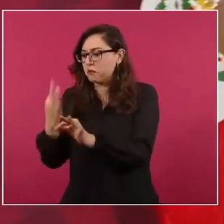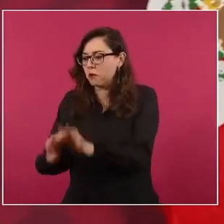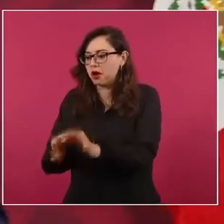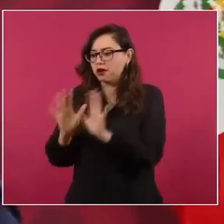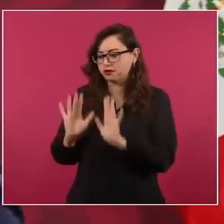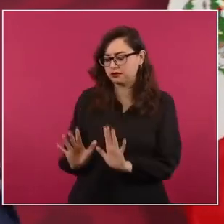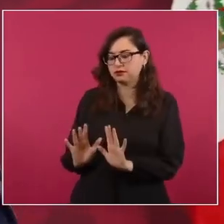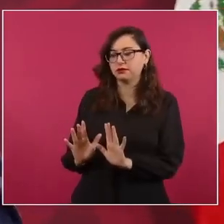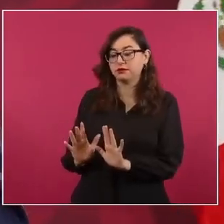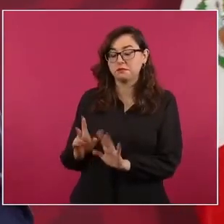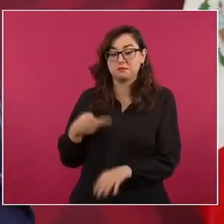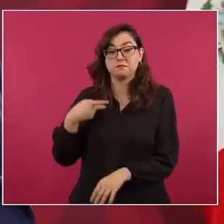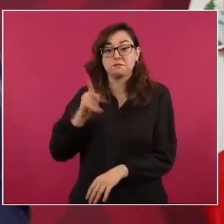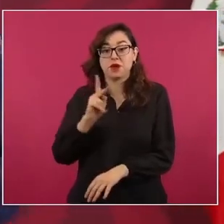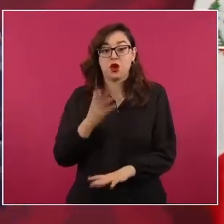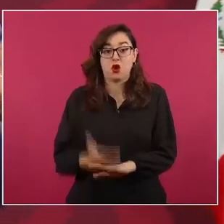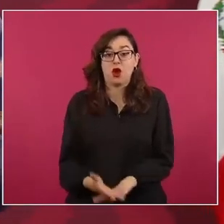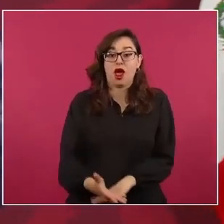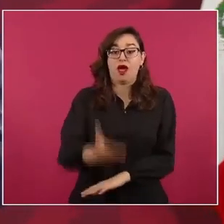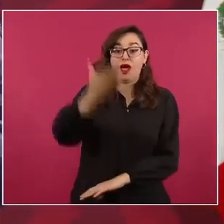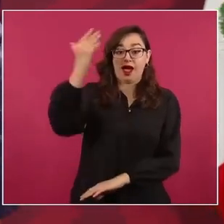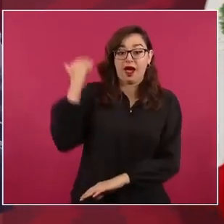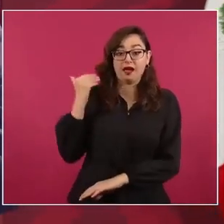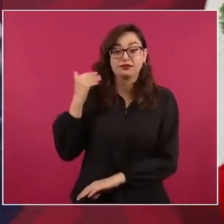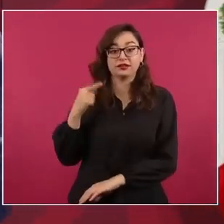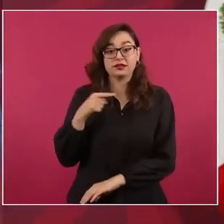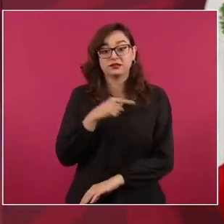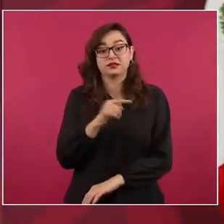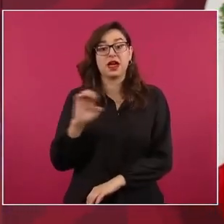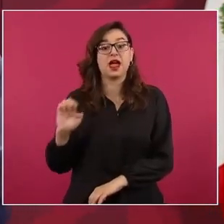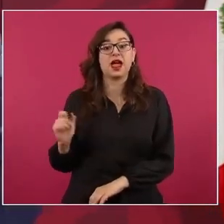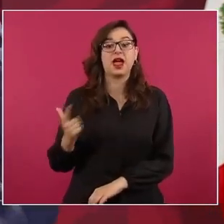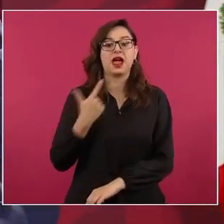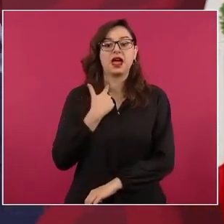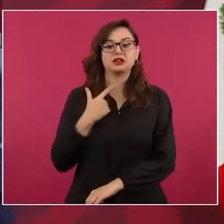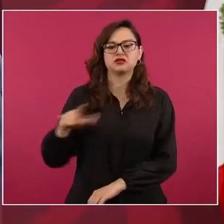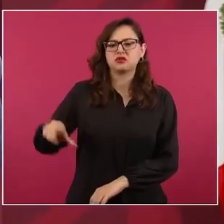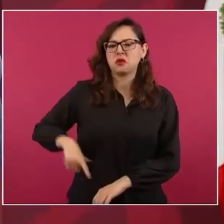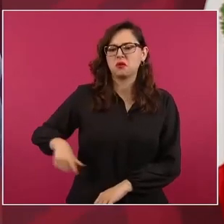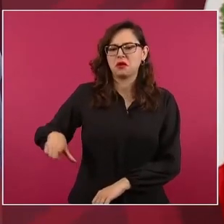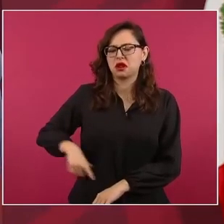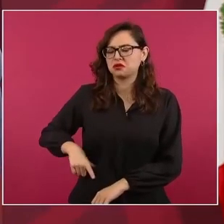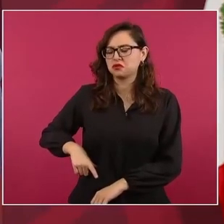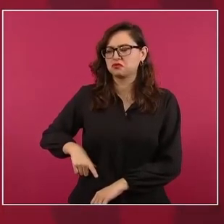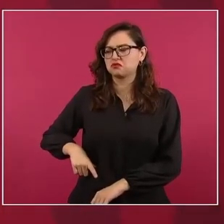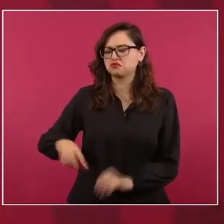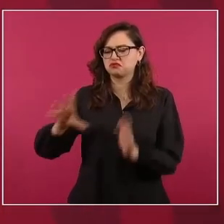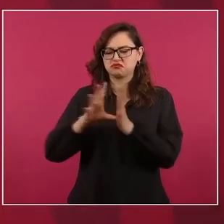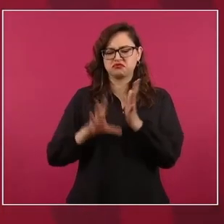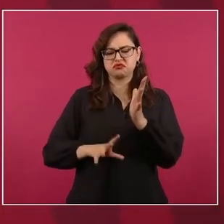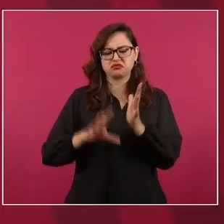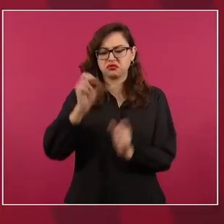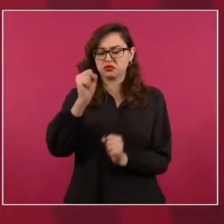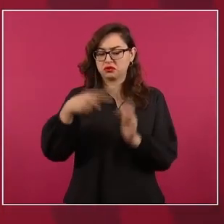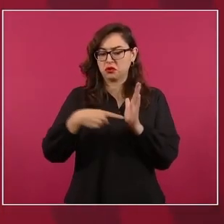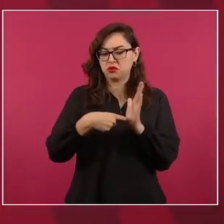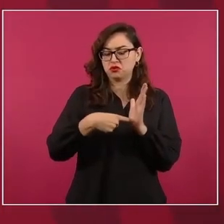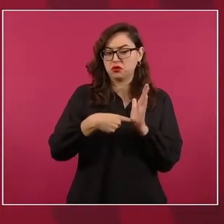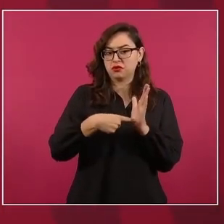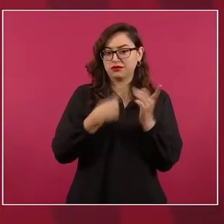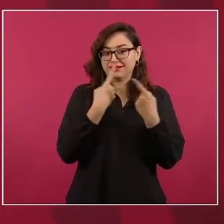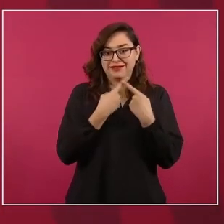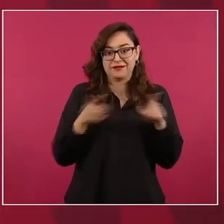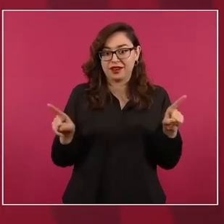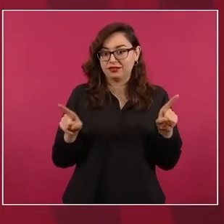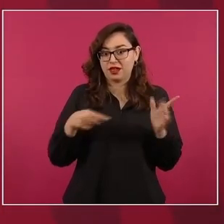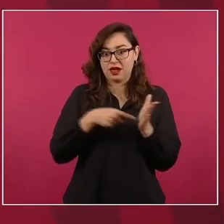en tareas de seguridad pública y